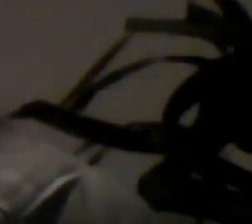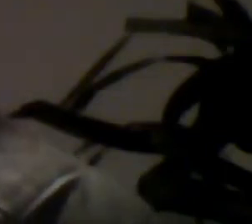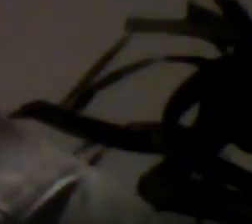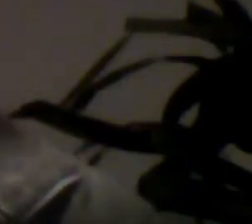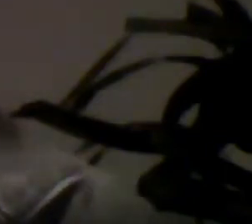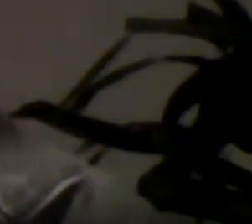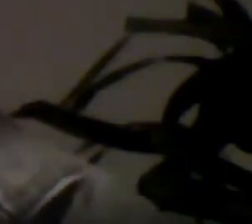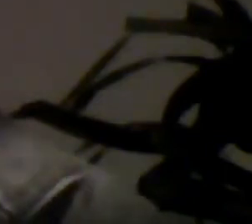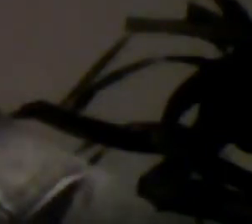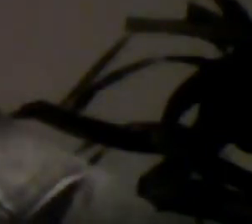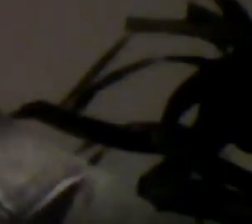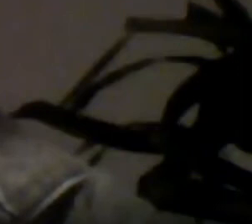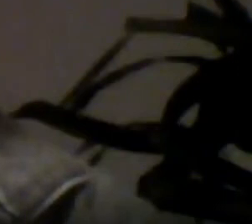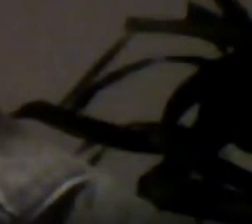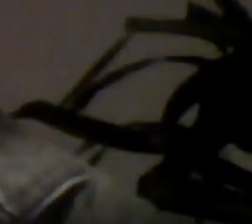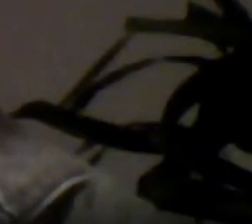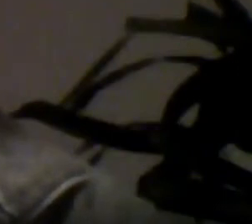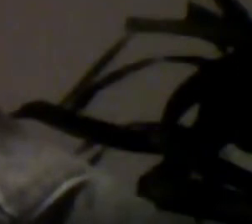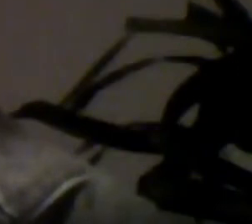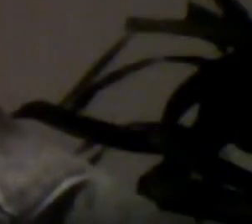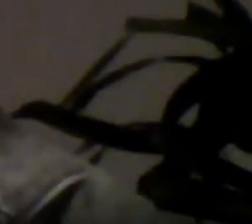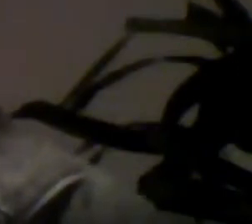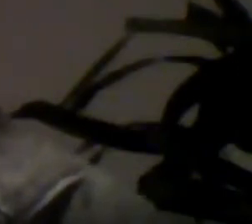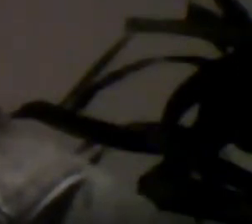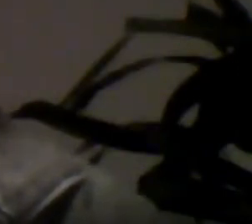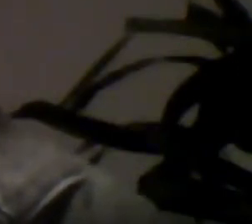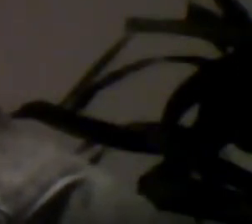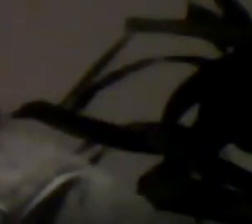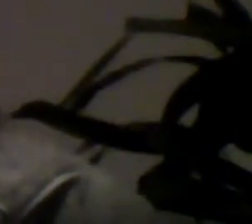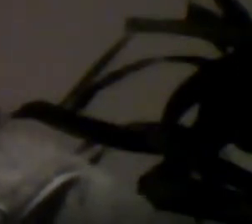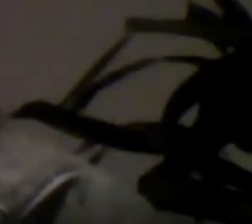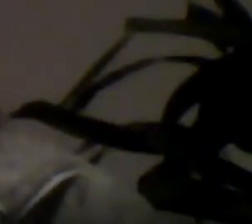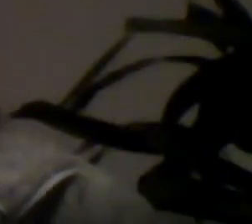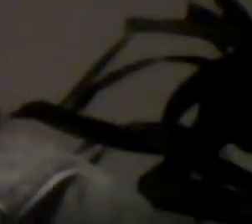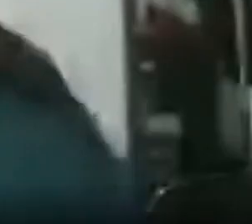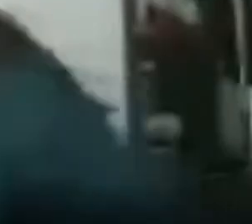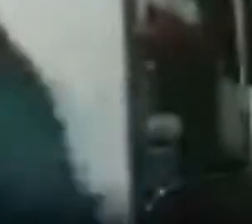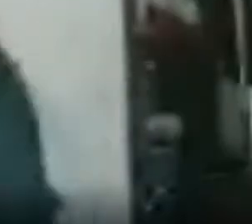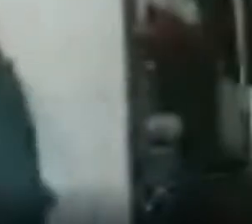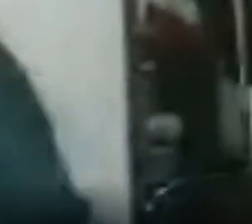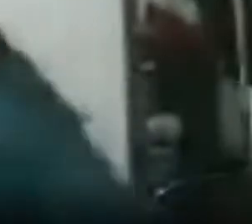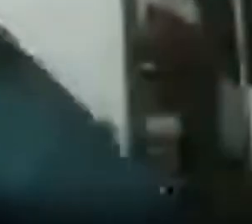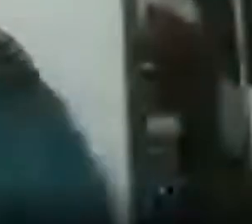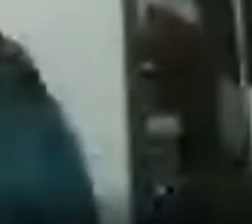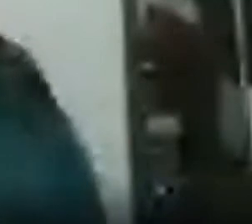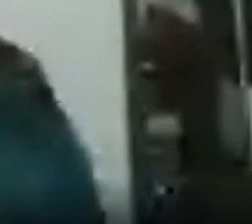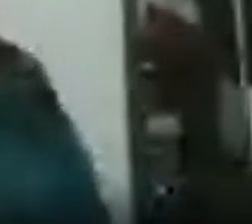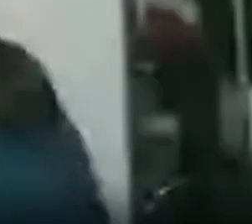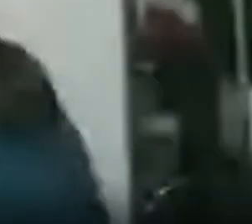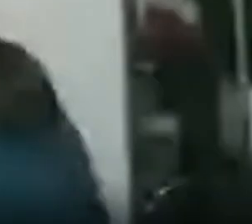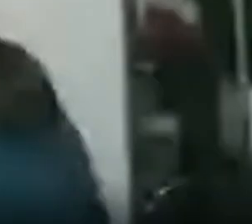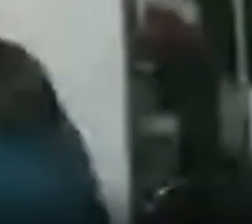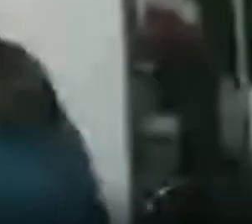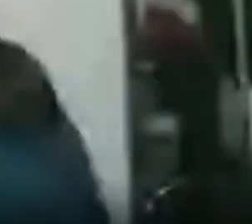y un poco futbolístico decidieron estar aquí aprendiendo los felicito y aplaudo eso entonces nos quedamos aquí y de verdad